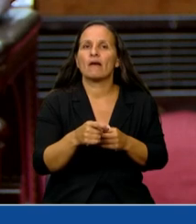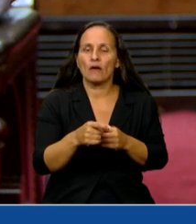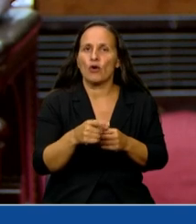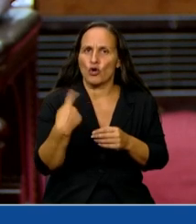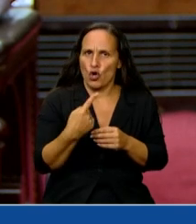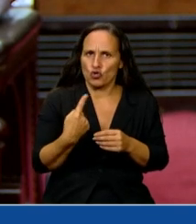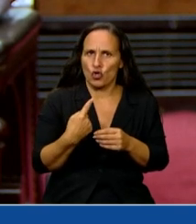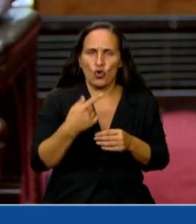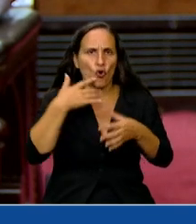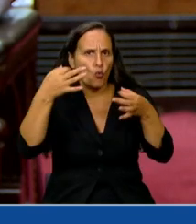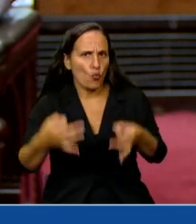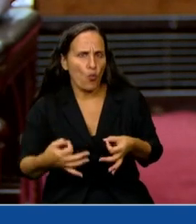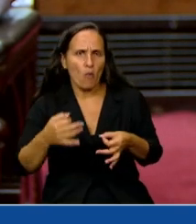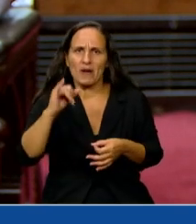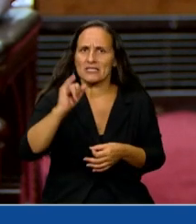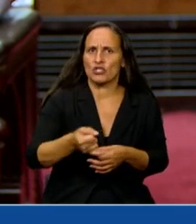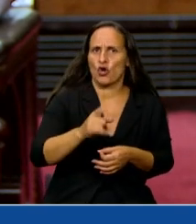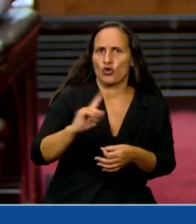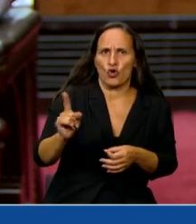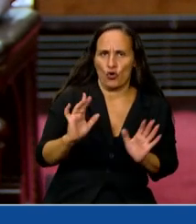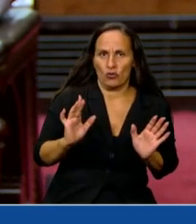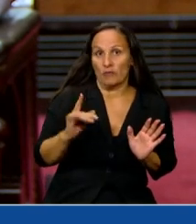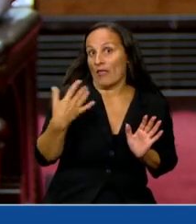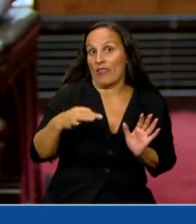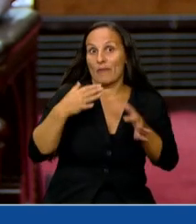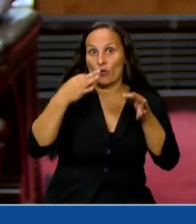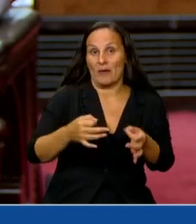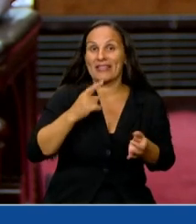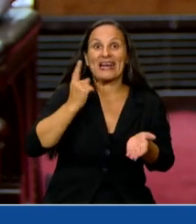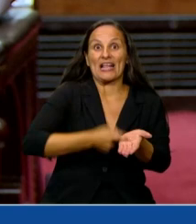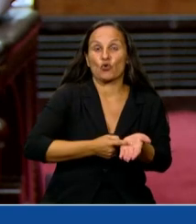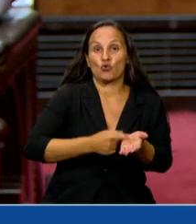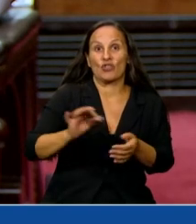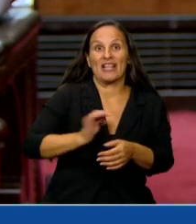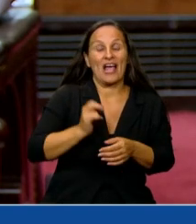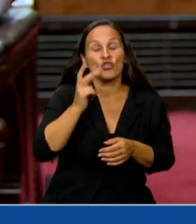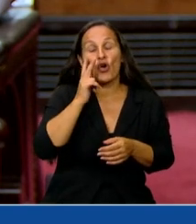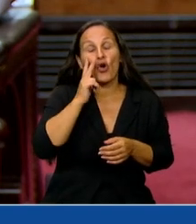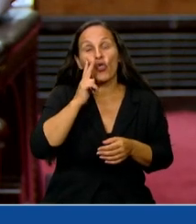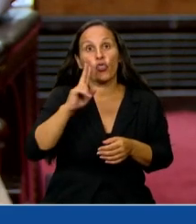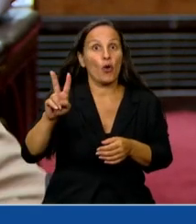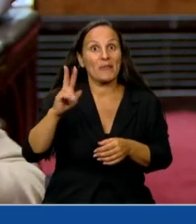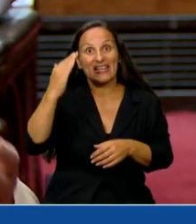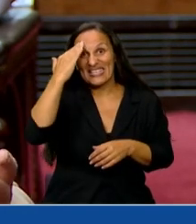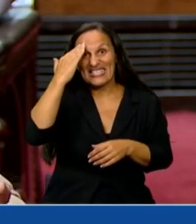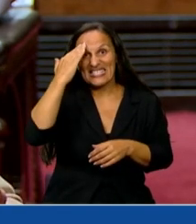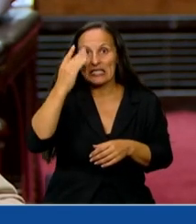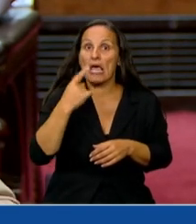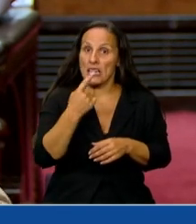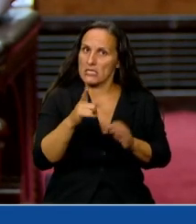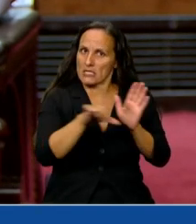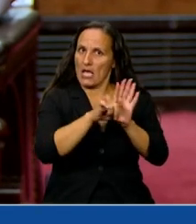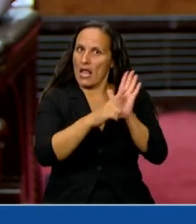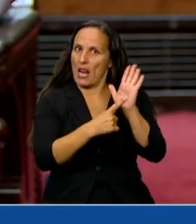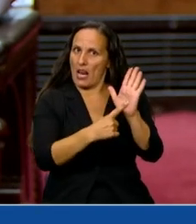las vamos a cumplir o no las vamos a cumplir. Esta claramente debería cumplirse la resolución que hicimos en el año 2015, en donde se dice, en el marco de la ley,